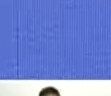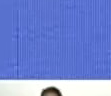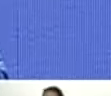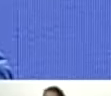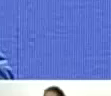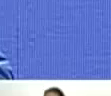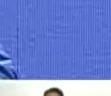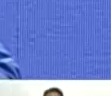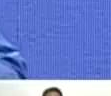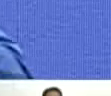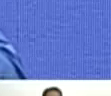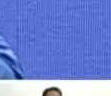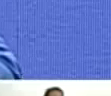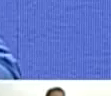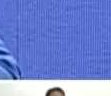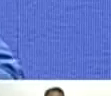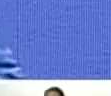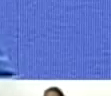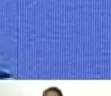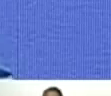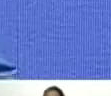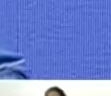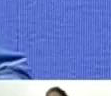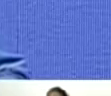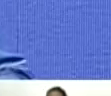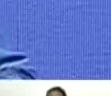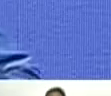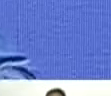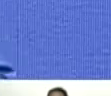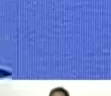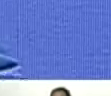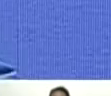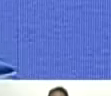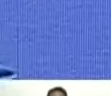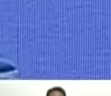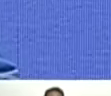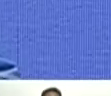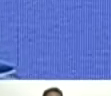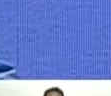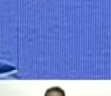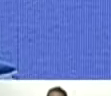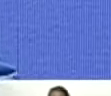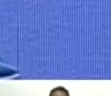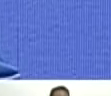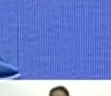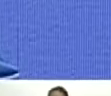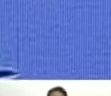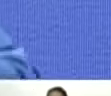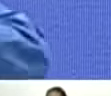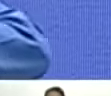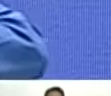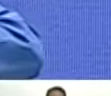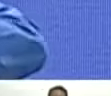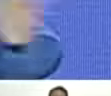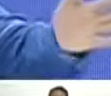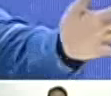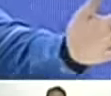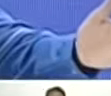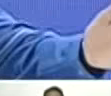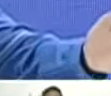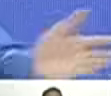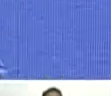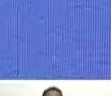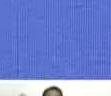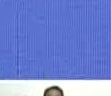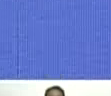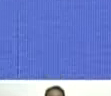que sencillamente no les duele la patria, no les duele la vida del pueblo y dejan pasar,